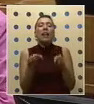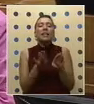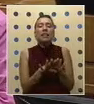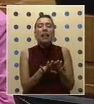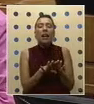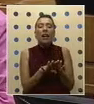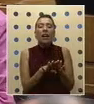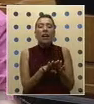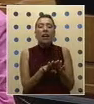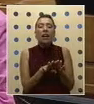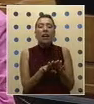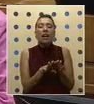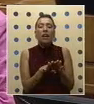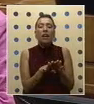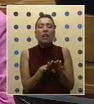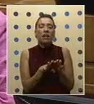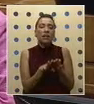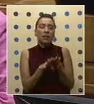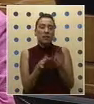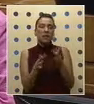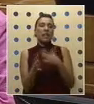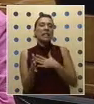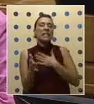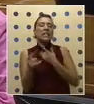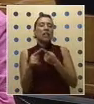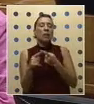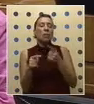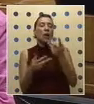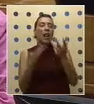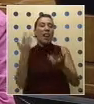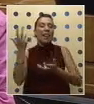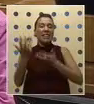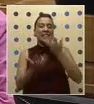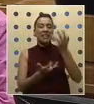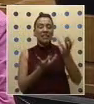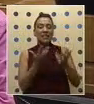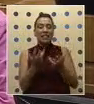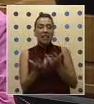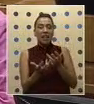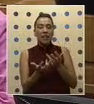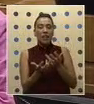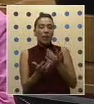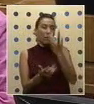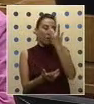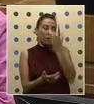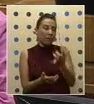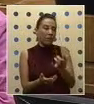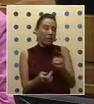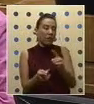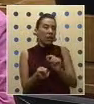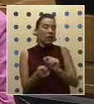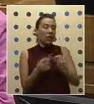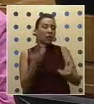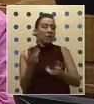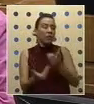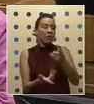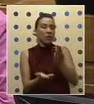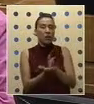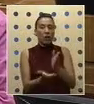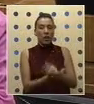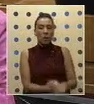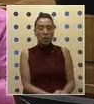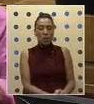él por esta situación de este incendio, entre comillas, lo mejor intencional que se produjo en este colegio.